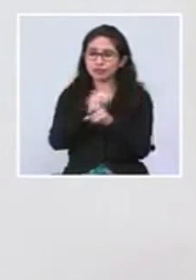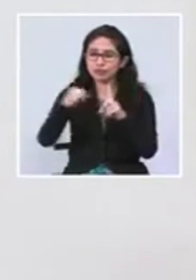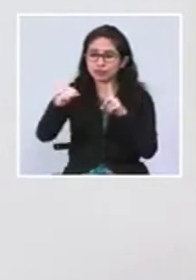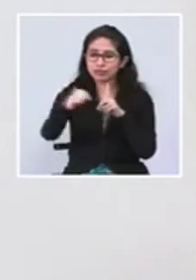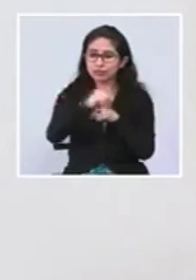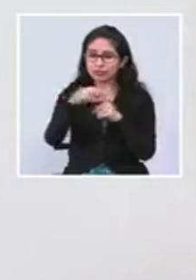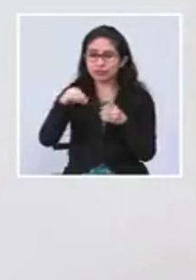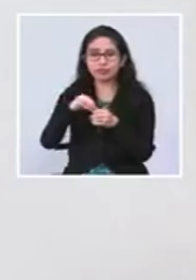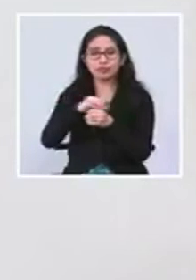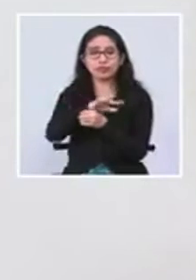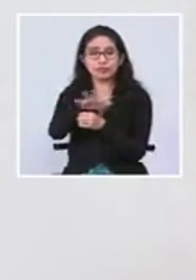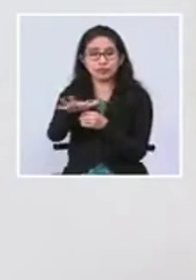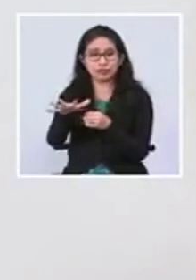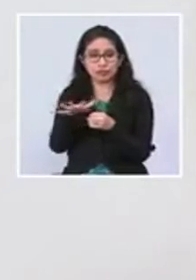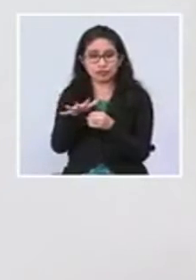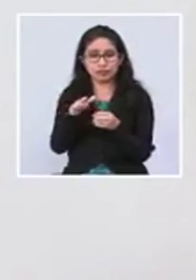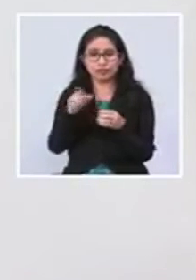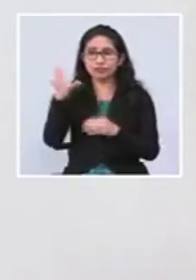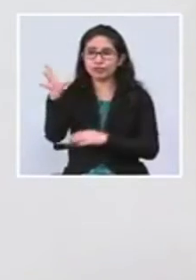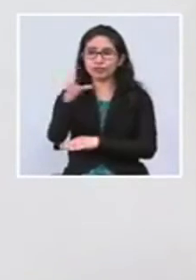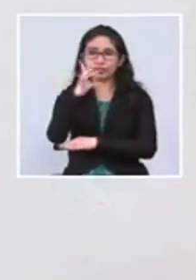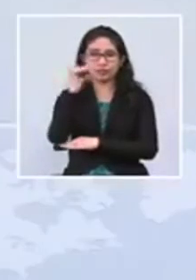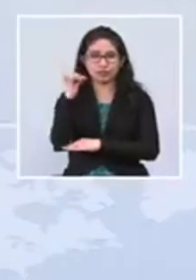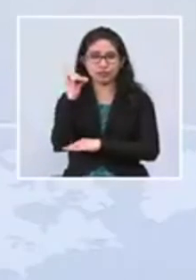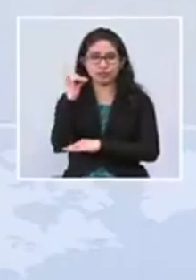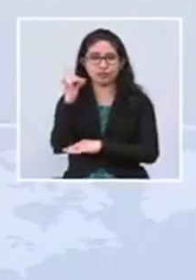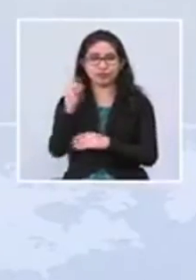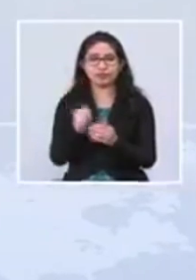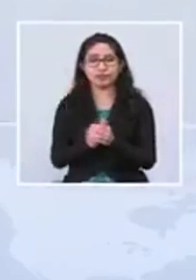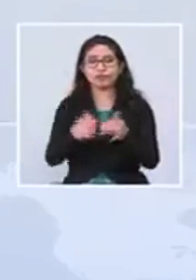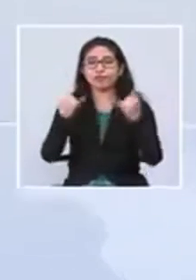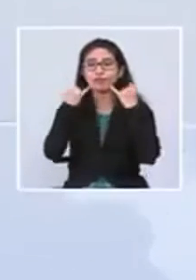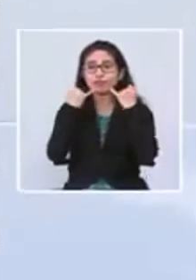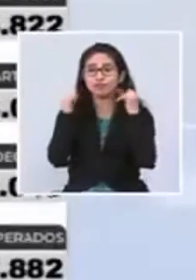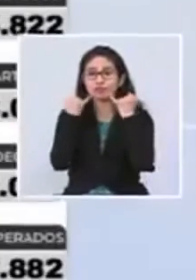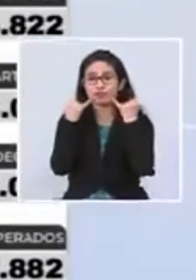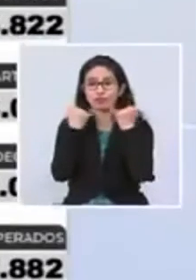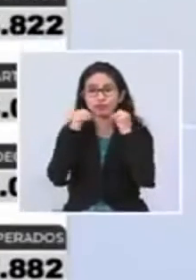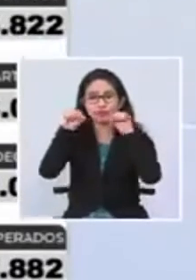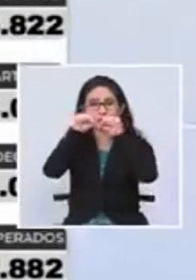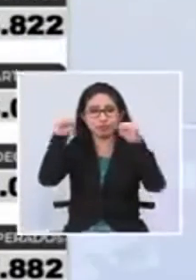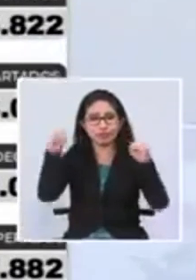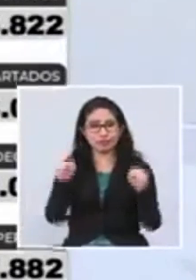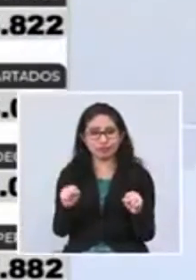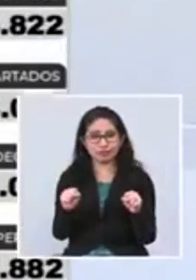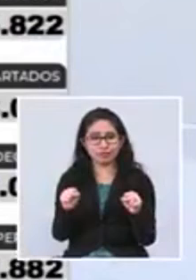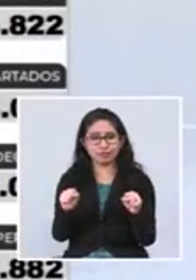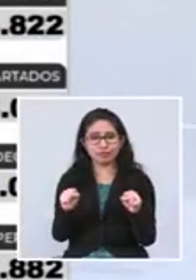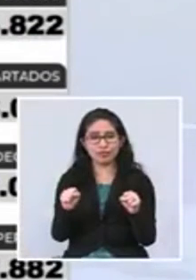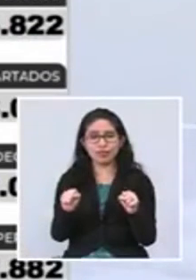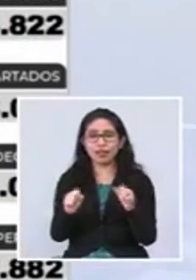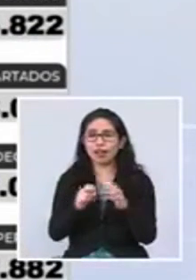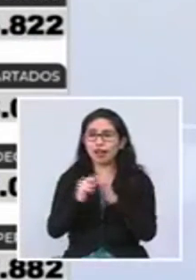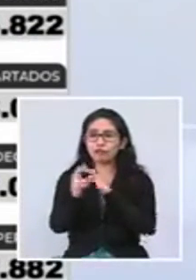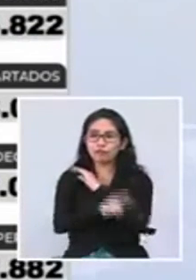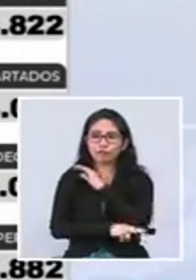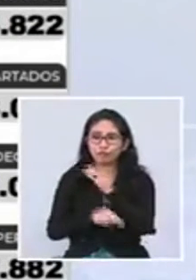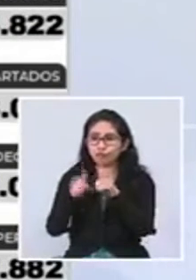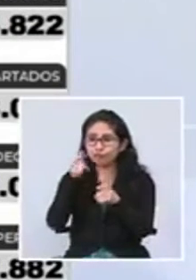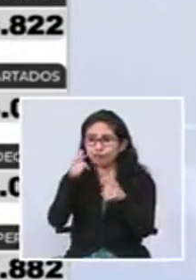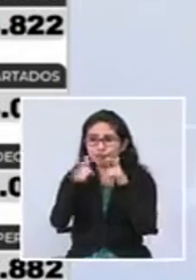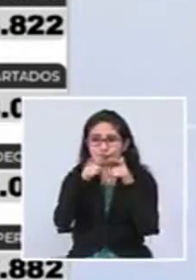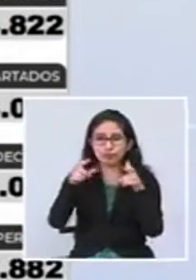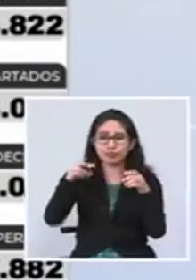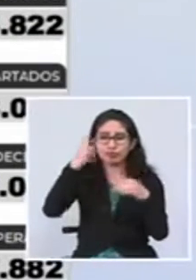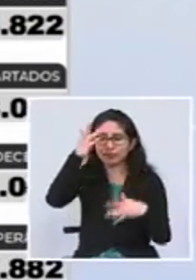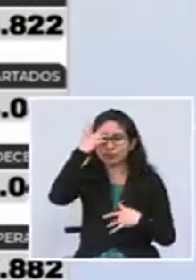del COVID-19 en el país, con datos del Sistema Nacional de Vigilancia Epidemiológica